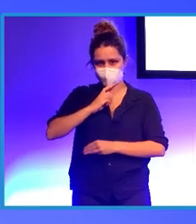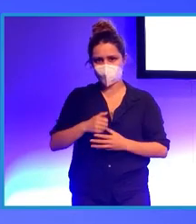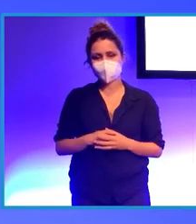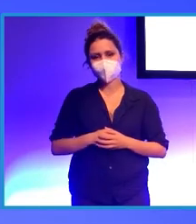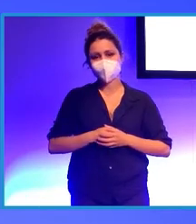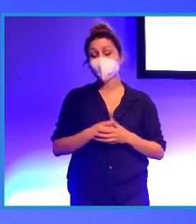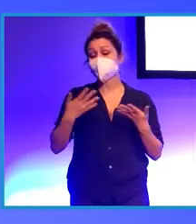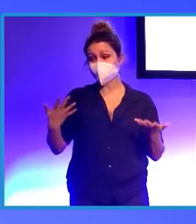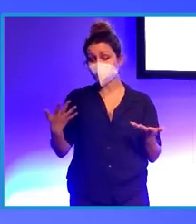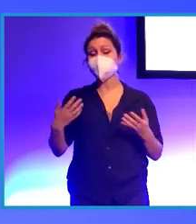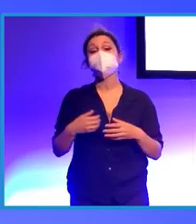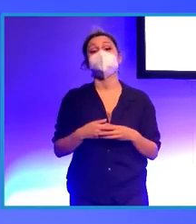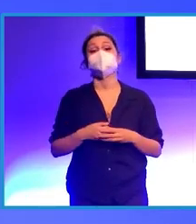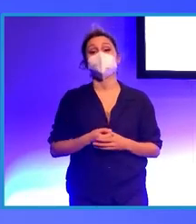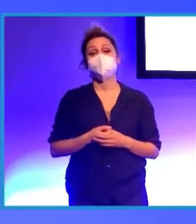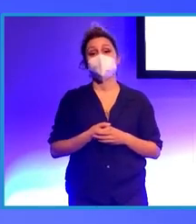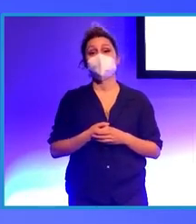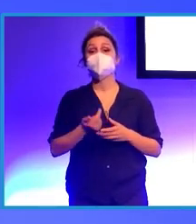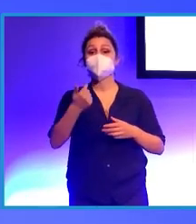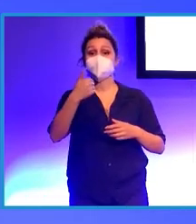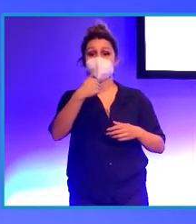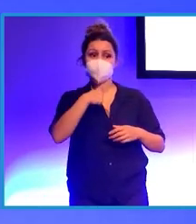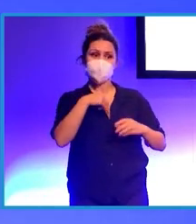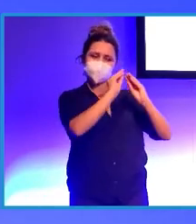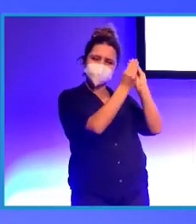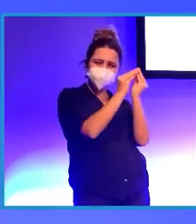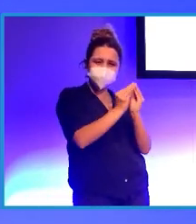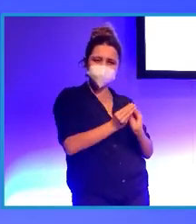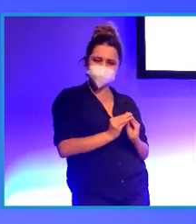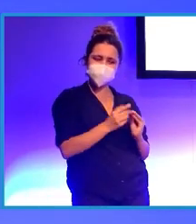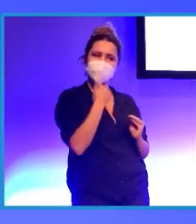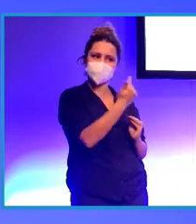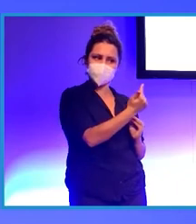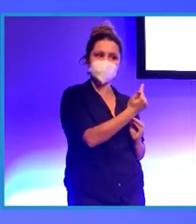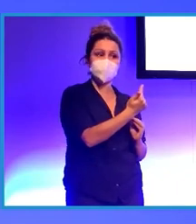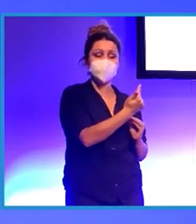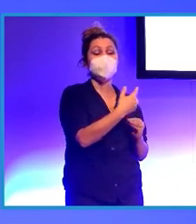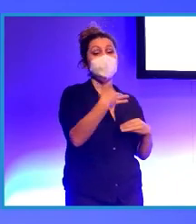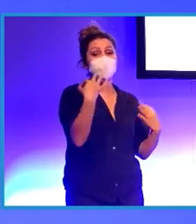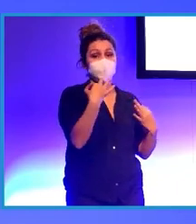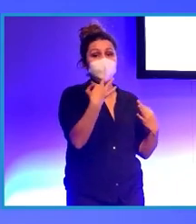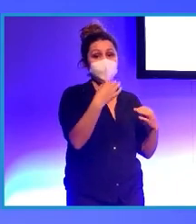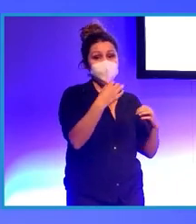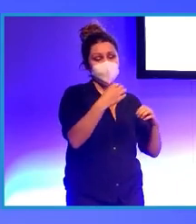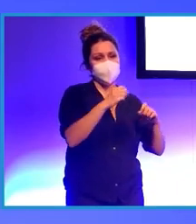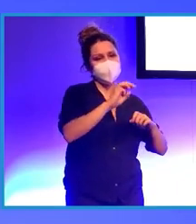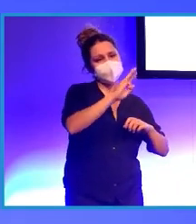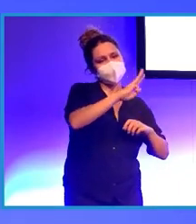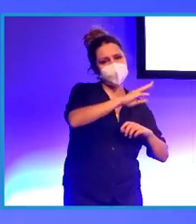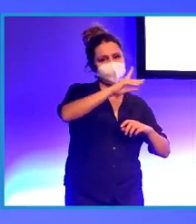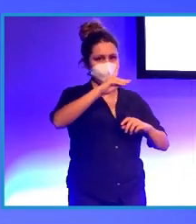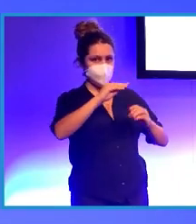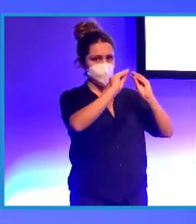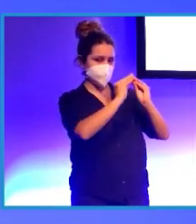Entonces, en base a eso, le digo a los modeladores que empiecen a trabajar en este caso en 3D Studio Max y que vengan